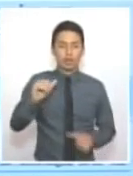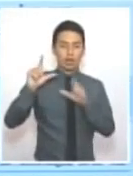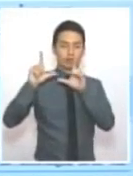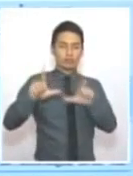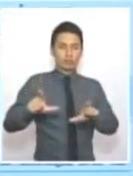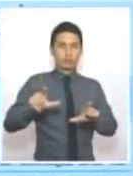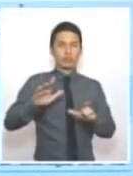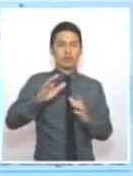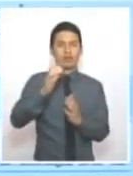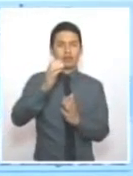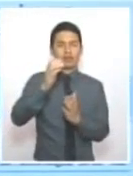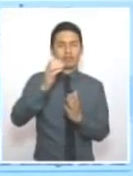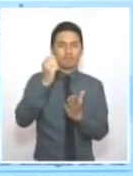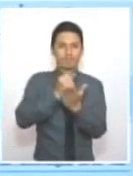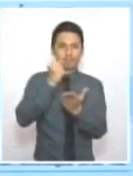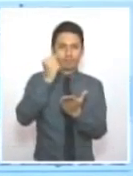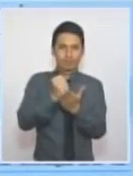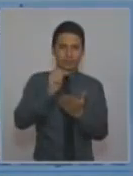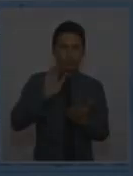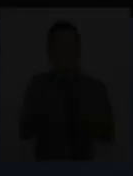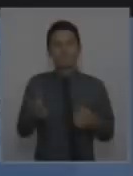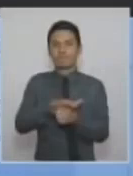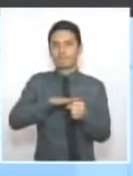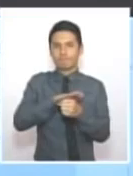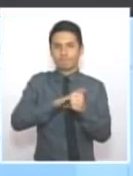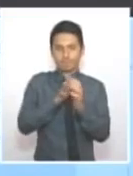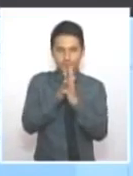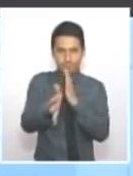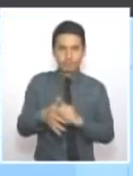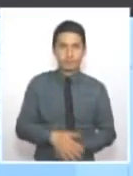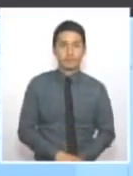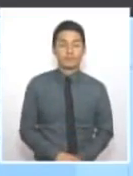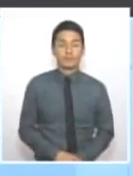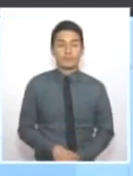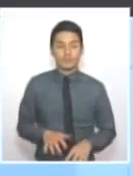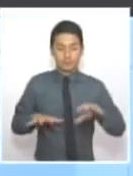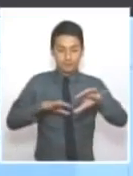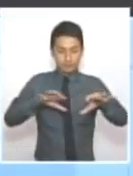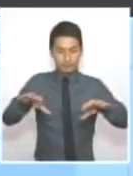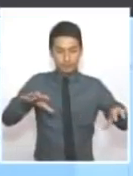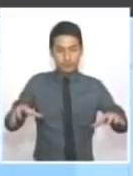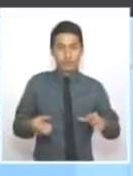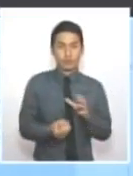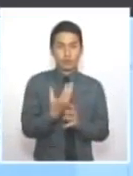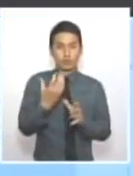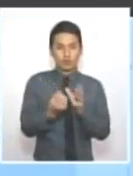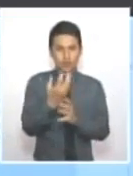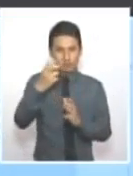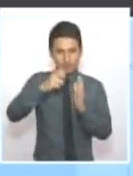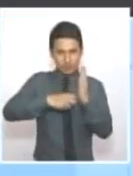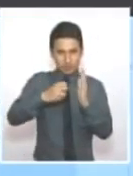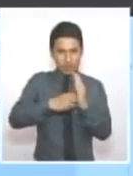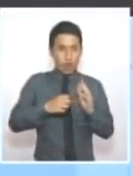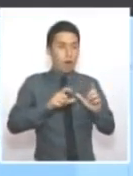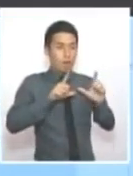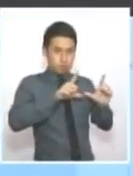ambiental. ¿Qué es lo que está haciendo el ministerio? De las unidades de producción minera con título minero,